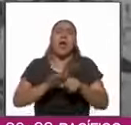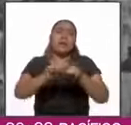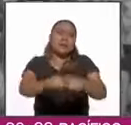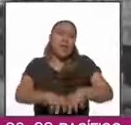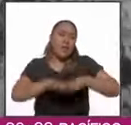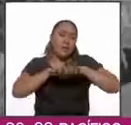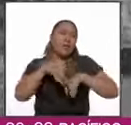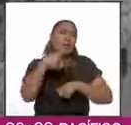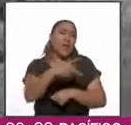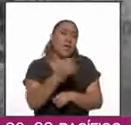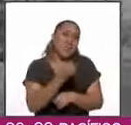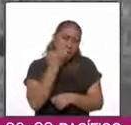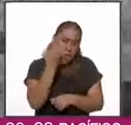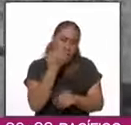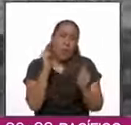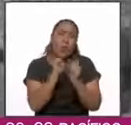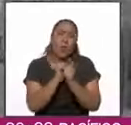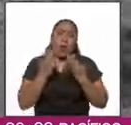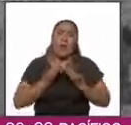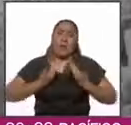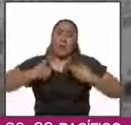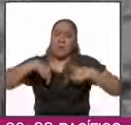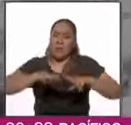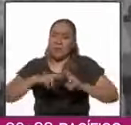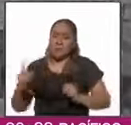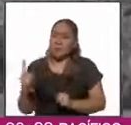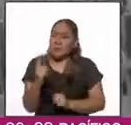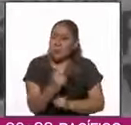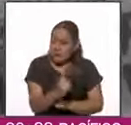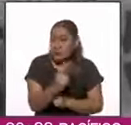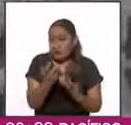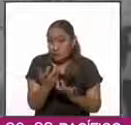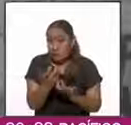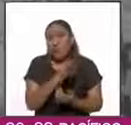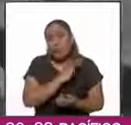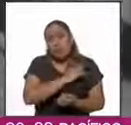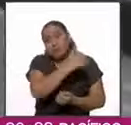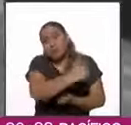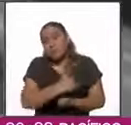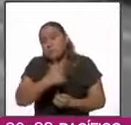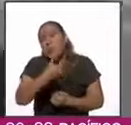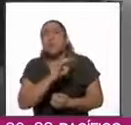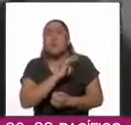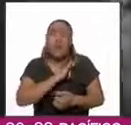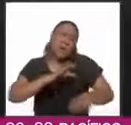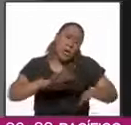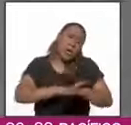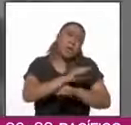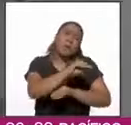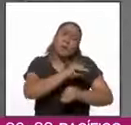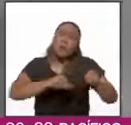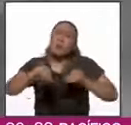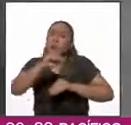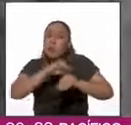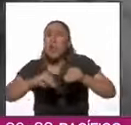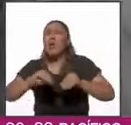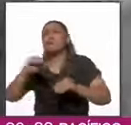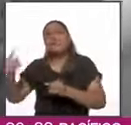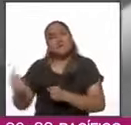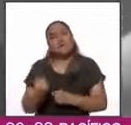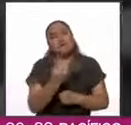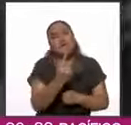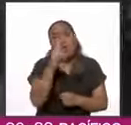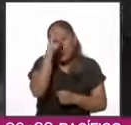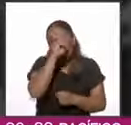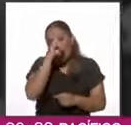escuelas y de sus representantes que podían en cualquier momento ser removidos y llevaban su voz al Consejo